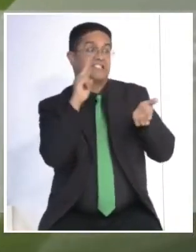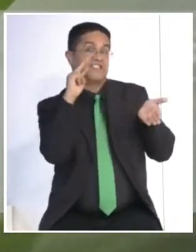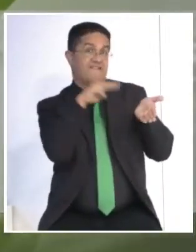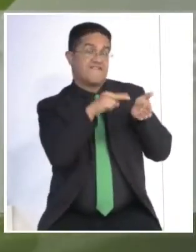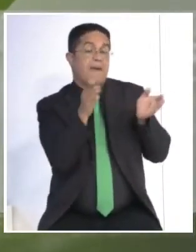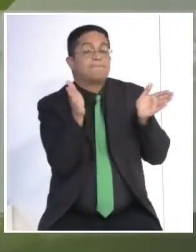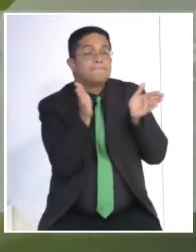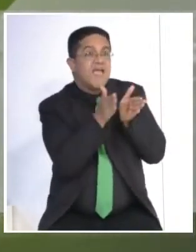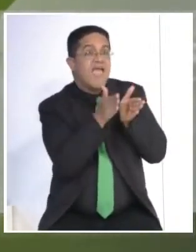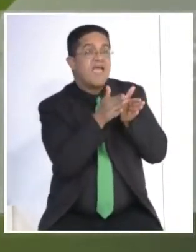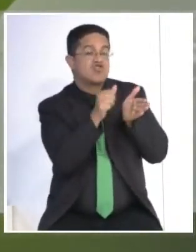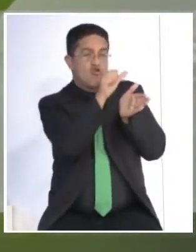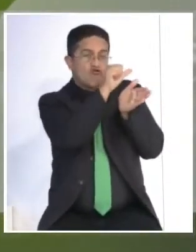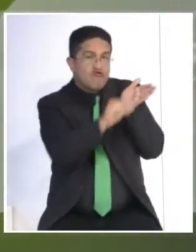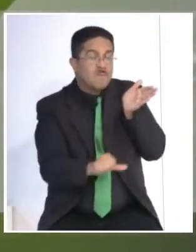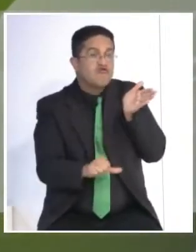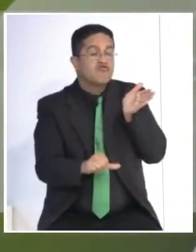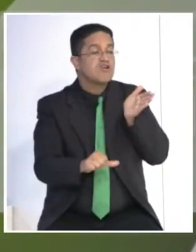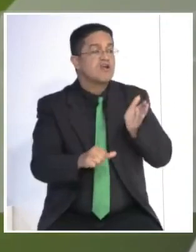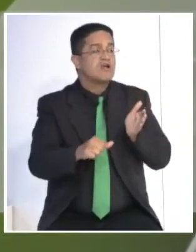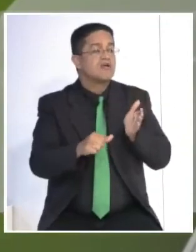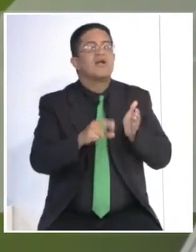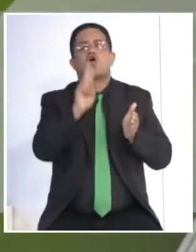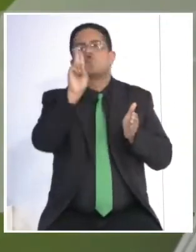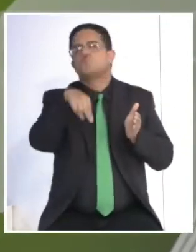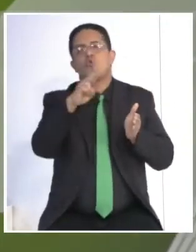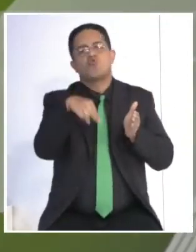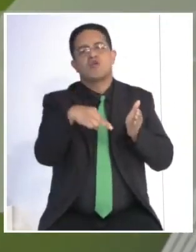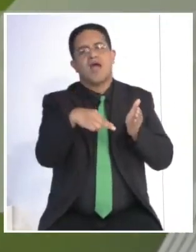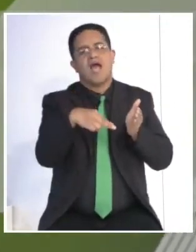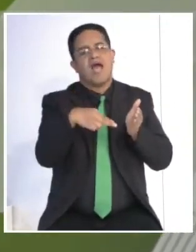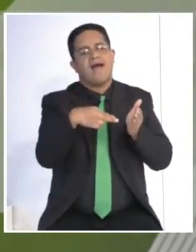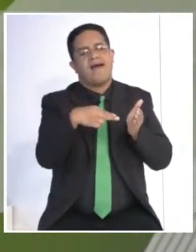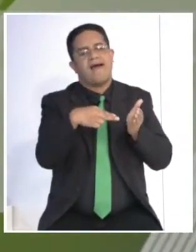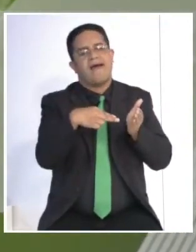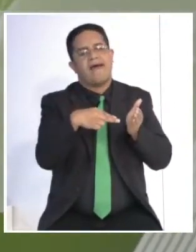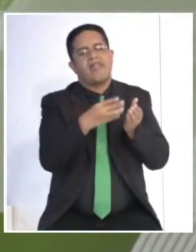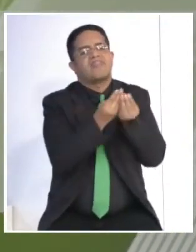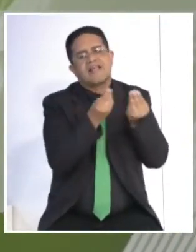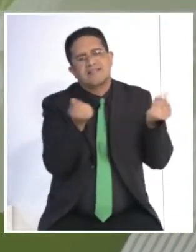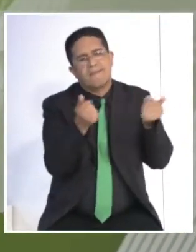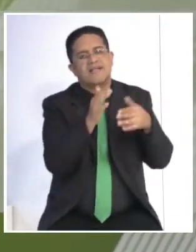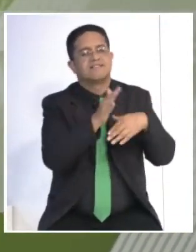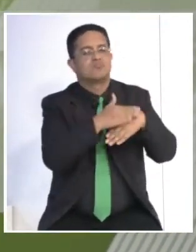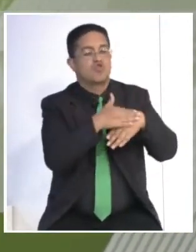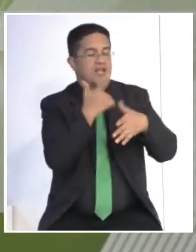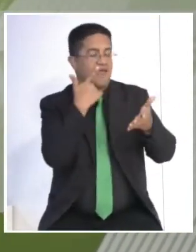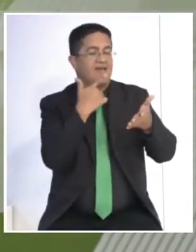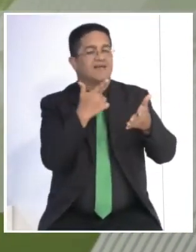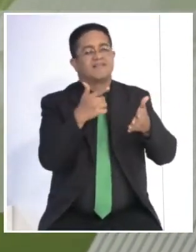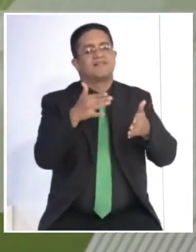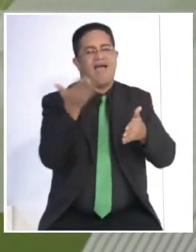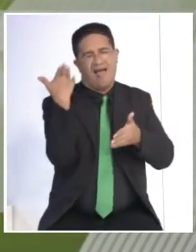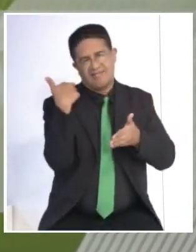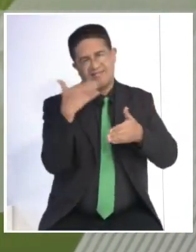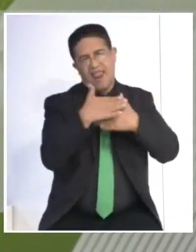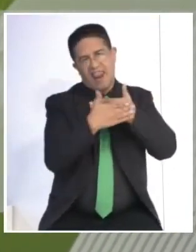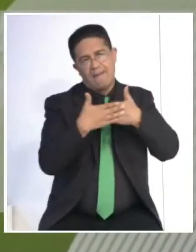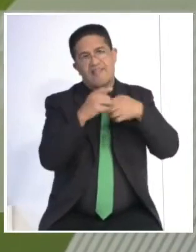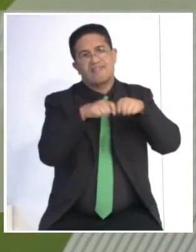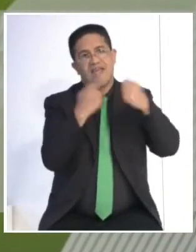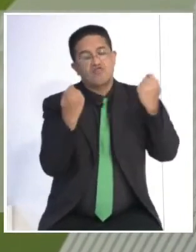apariencia visible. Sabemos que la cicatriz nunca se elimina porque ya es una fractura de la piel que va a permanecer en el tiempo, pero se puede disipar.